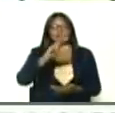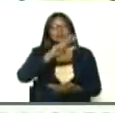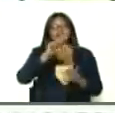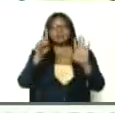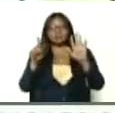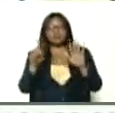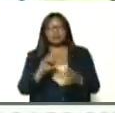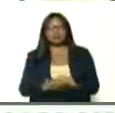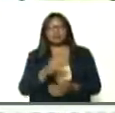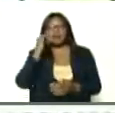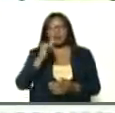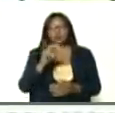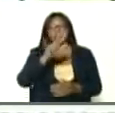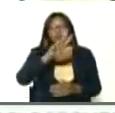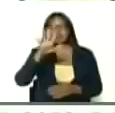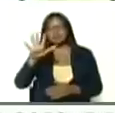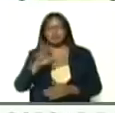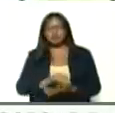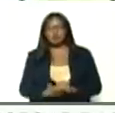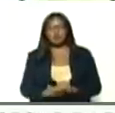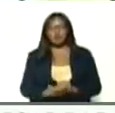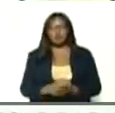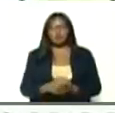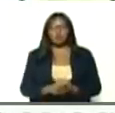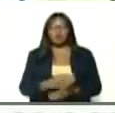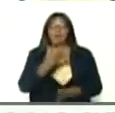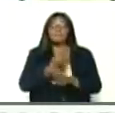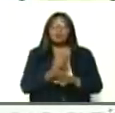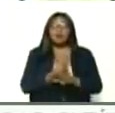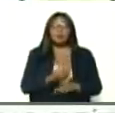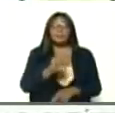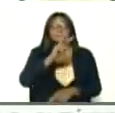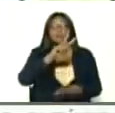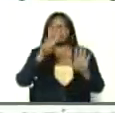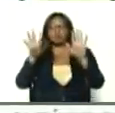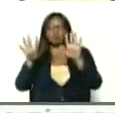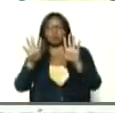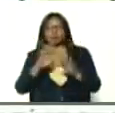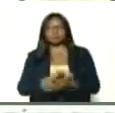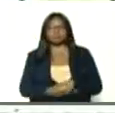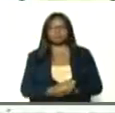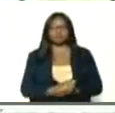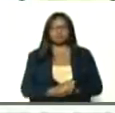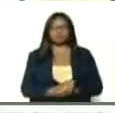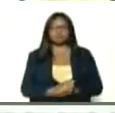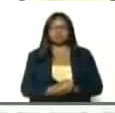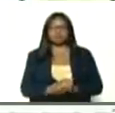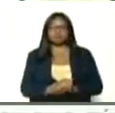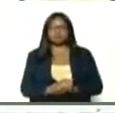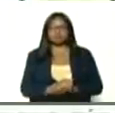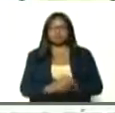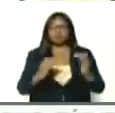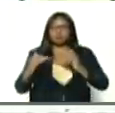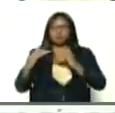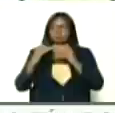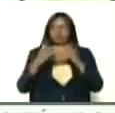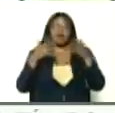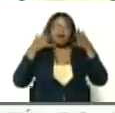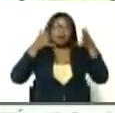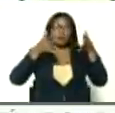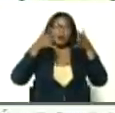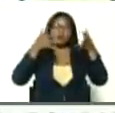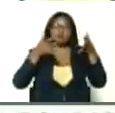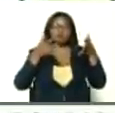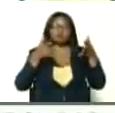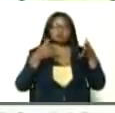Yaracuy, treinta y cinco, y Monagas, veintinueve, aquí está un conjunto, de recomendaciones, que